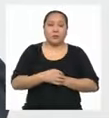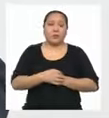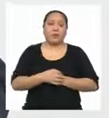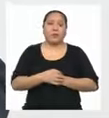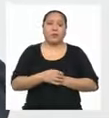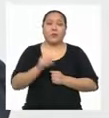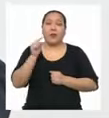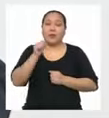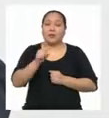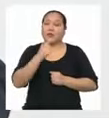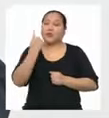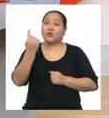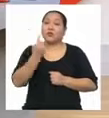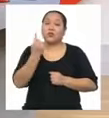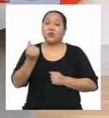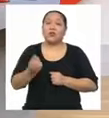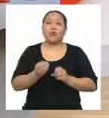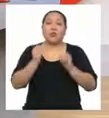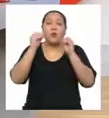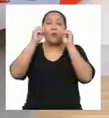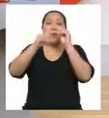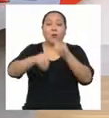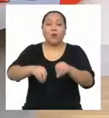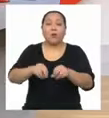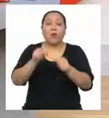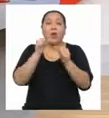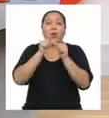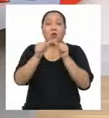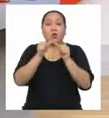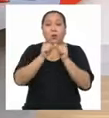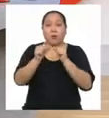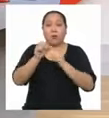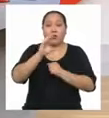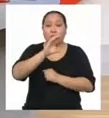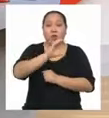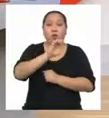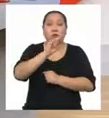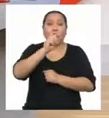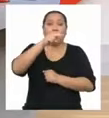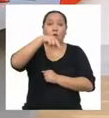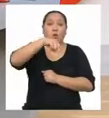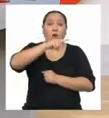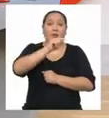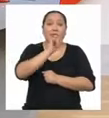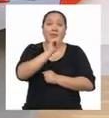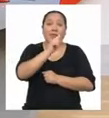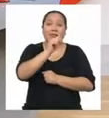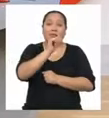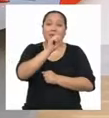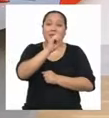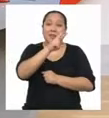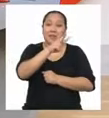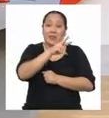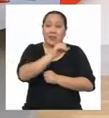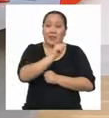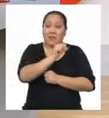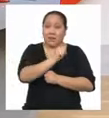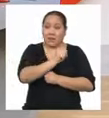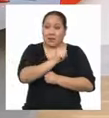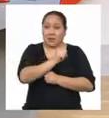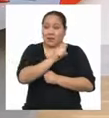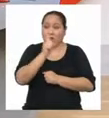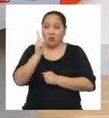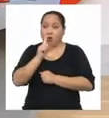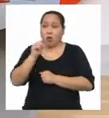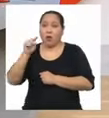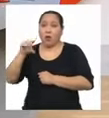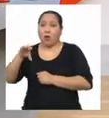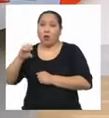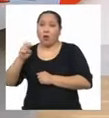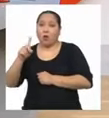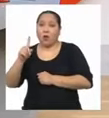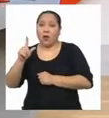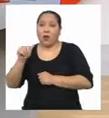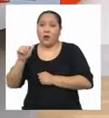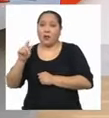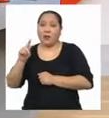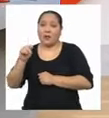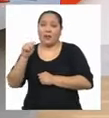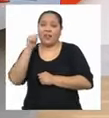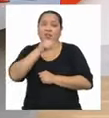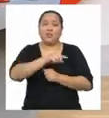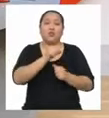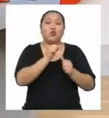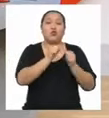cuantitativas Claro, hay variables cuantitativas, aquellas que toman valores